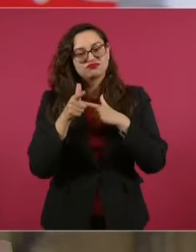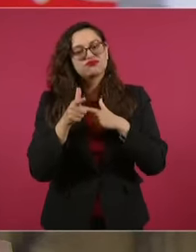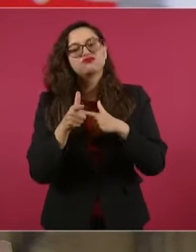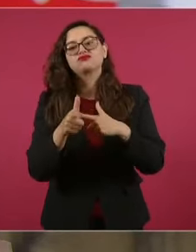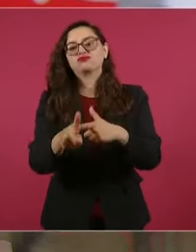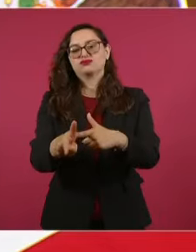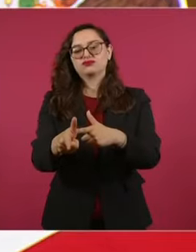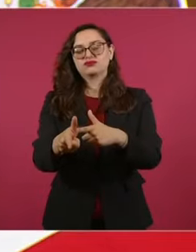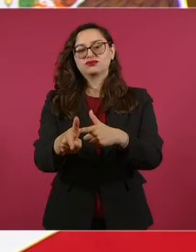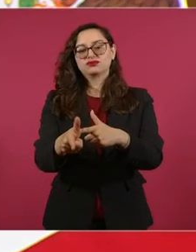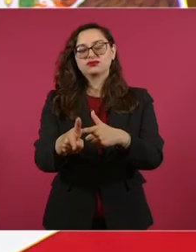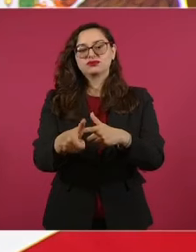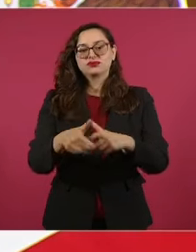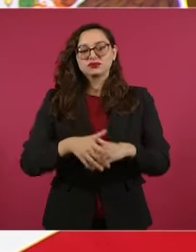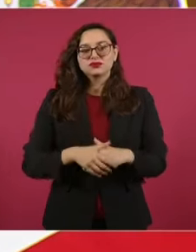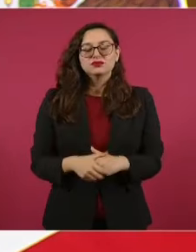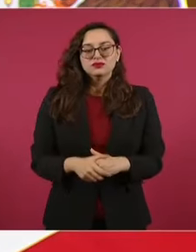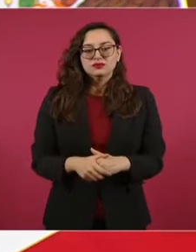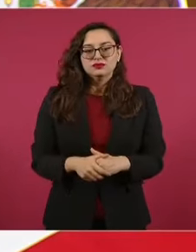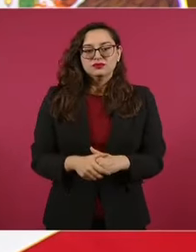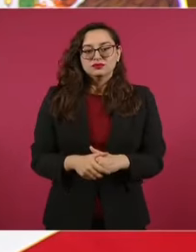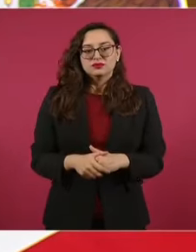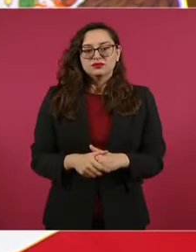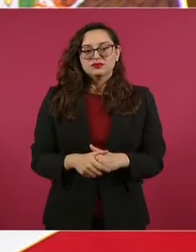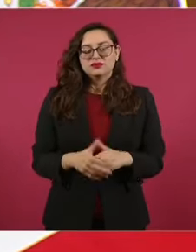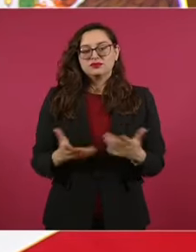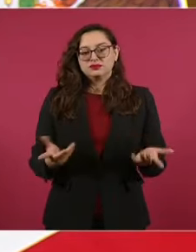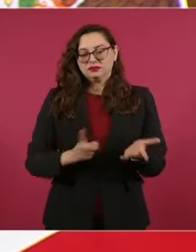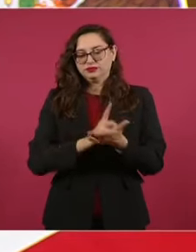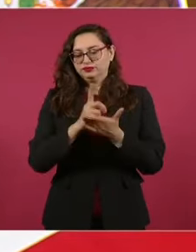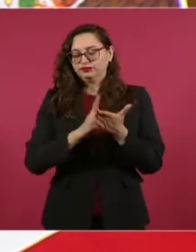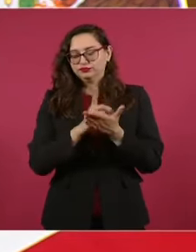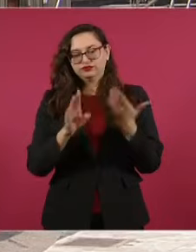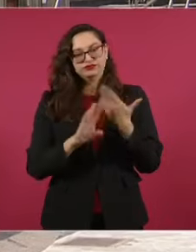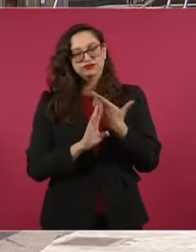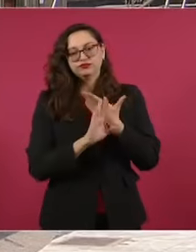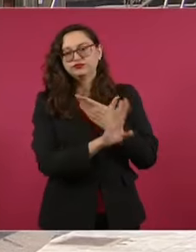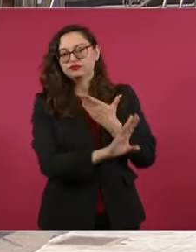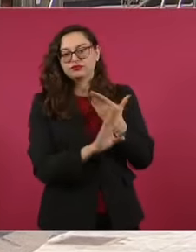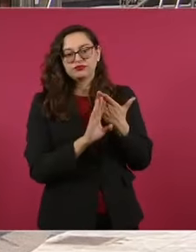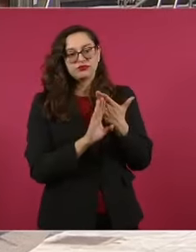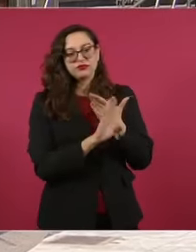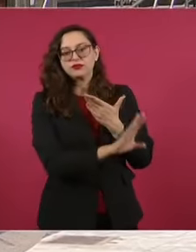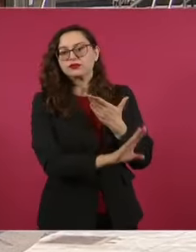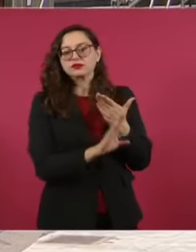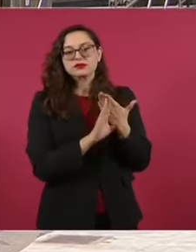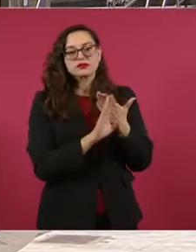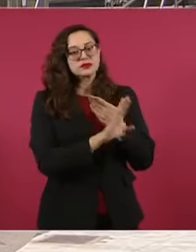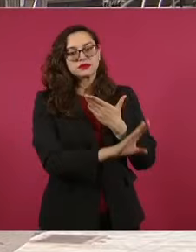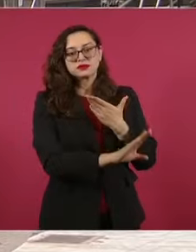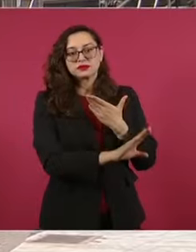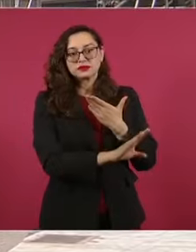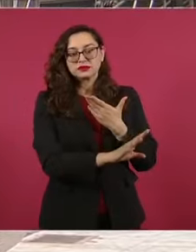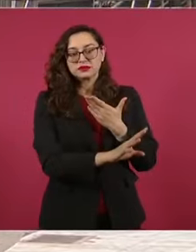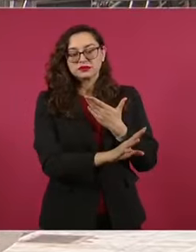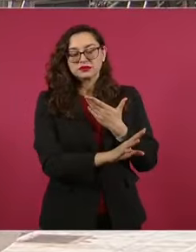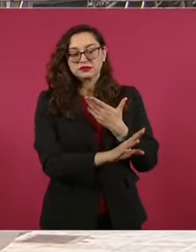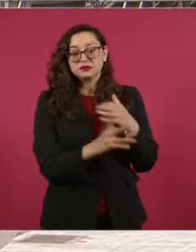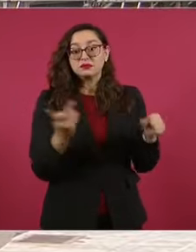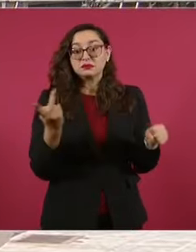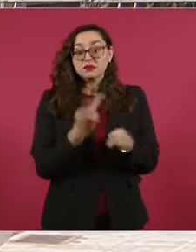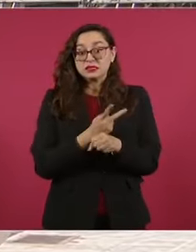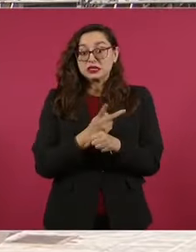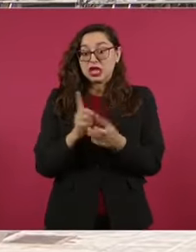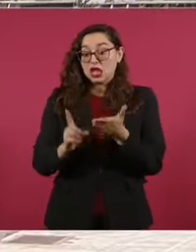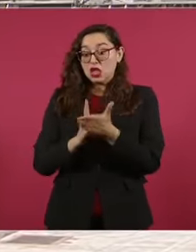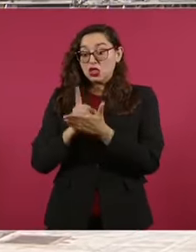combatiendo el consumo, porque cuando crece